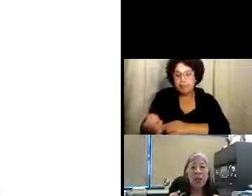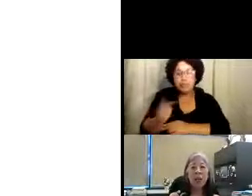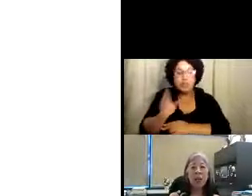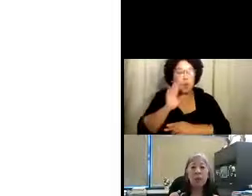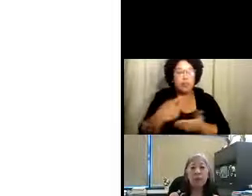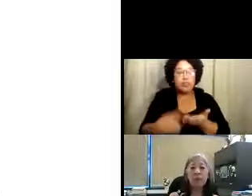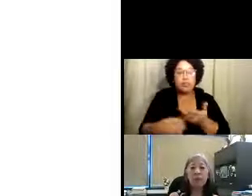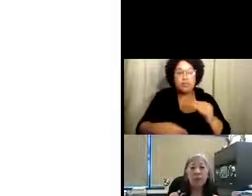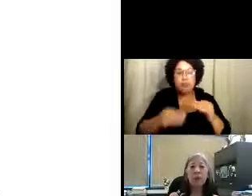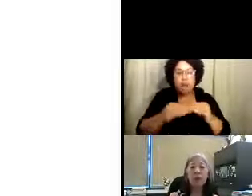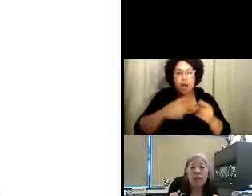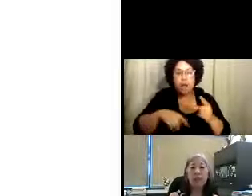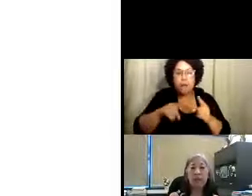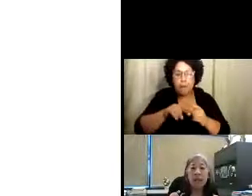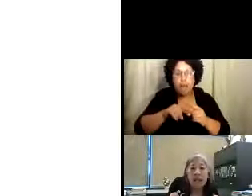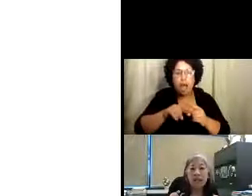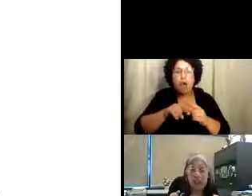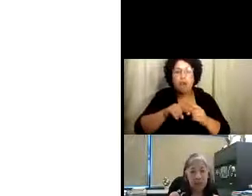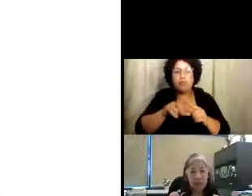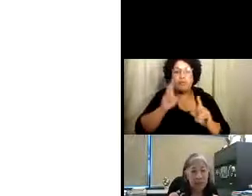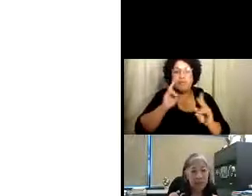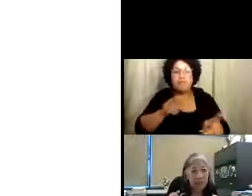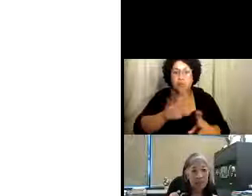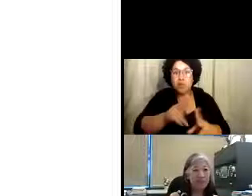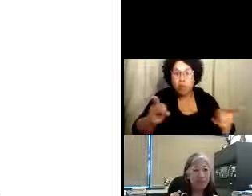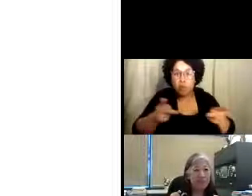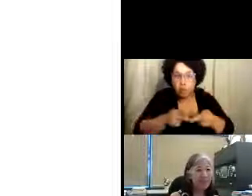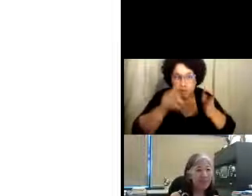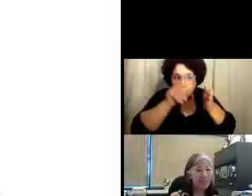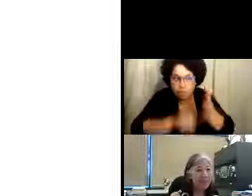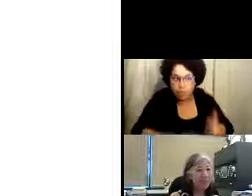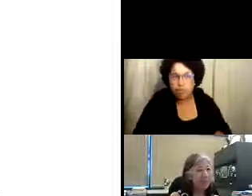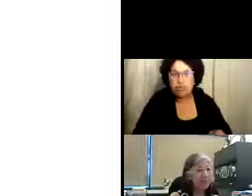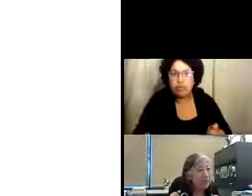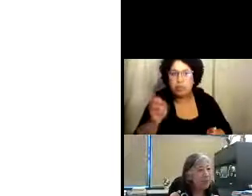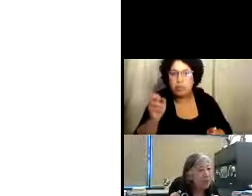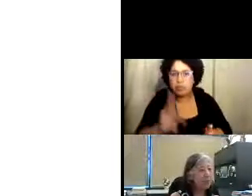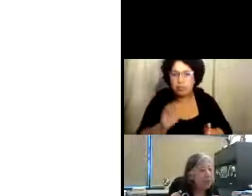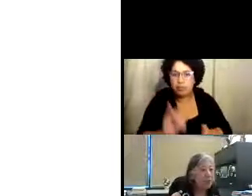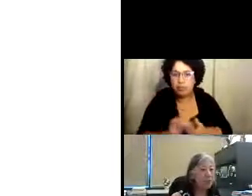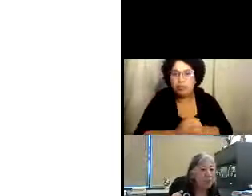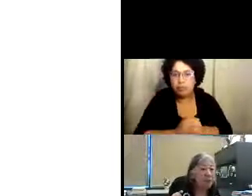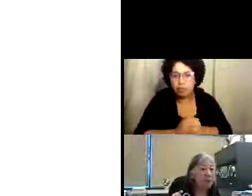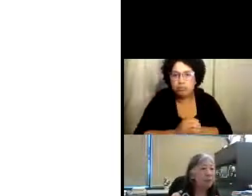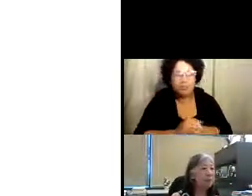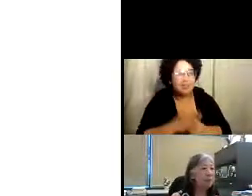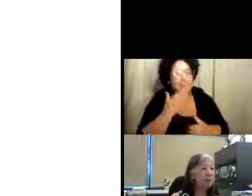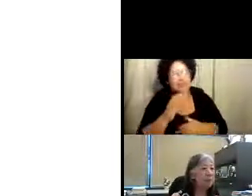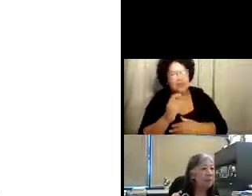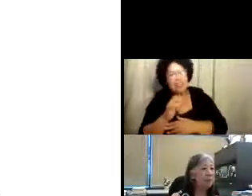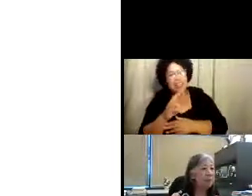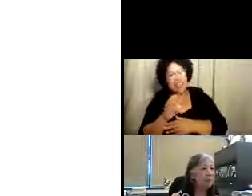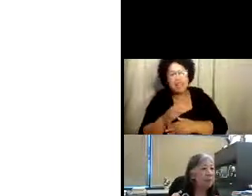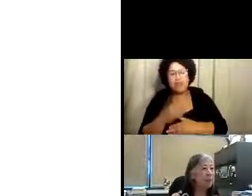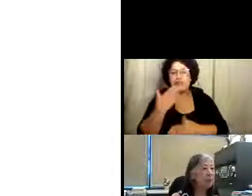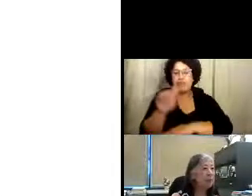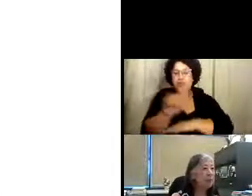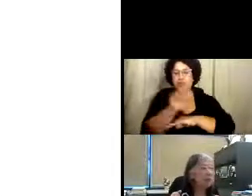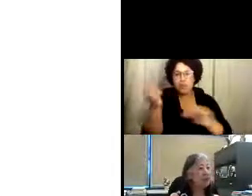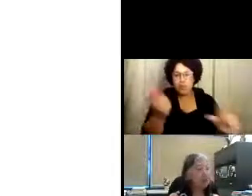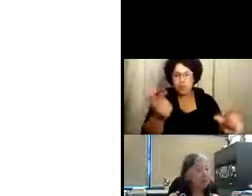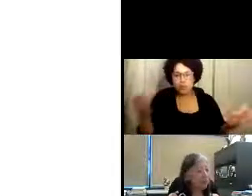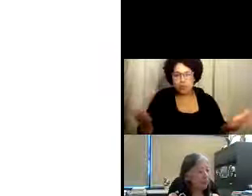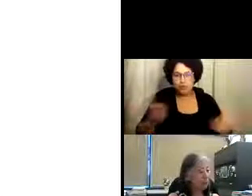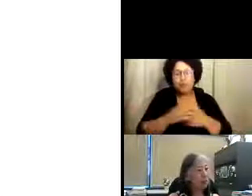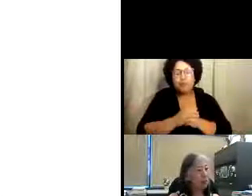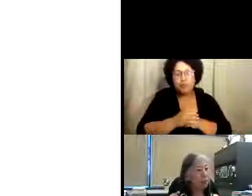ahora le toca a Kim. Ella va a hablar aquí con respecto al resumir de las inspecciones en sitio. Gracias, Claire, y